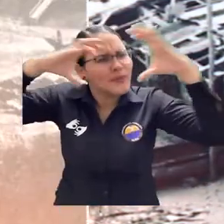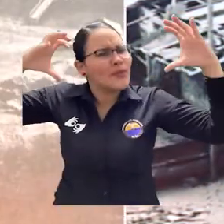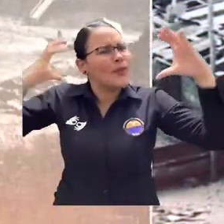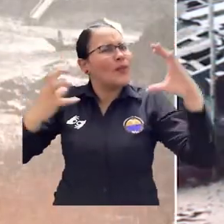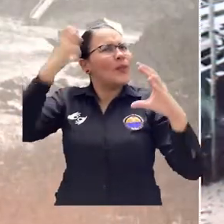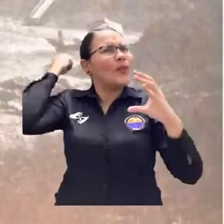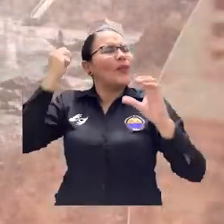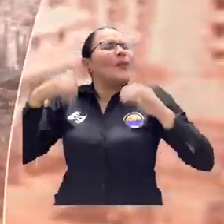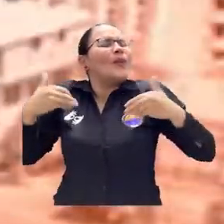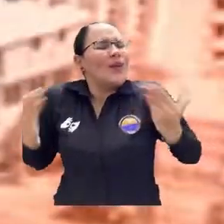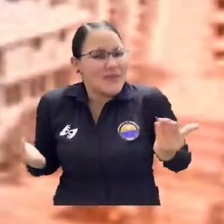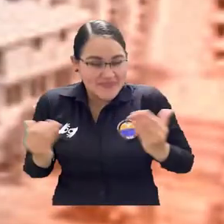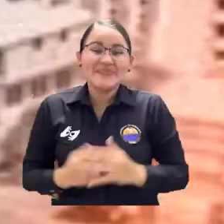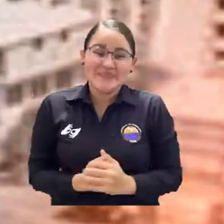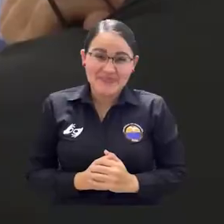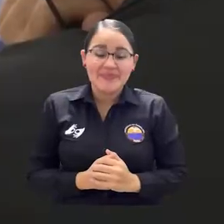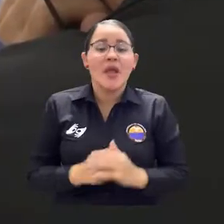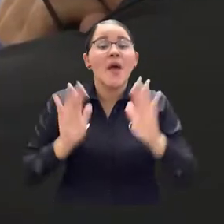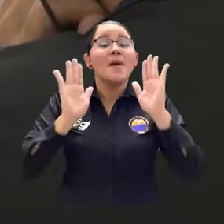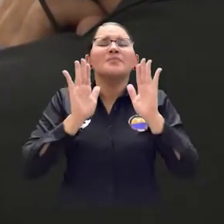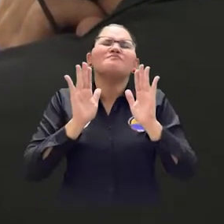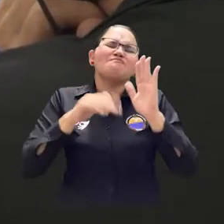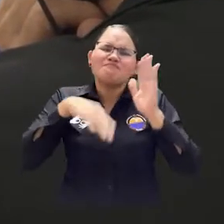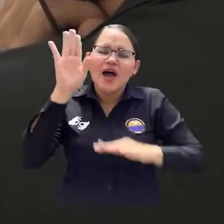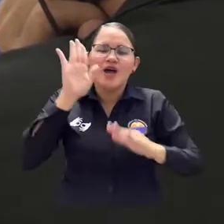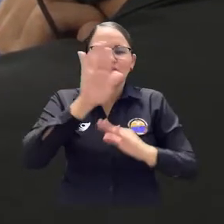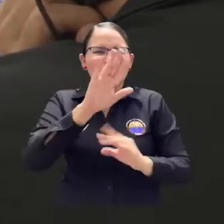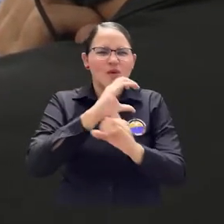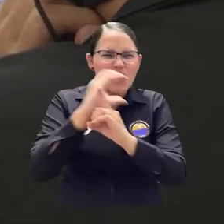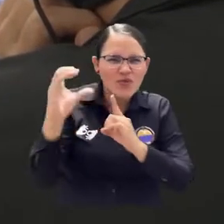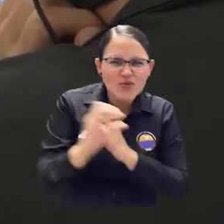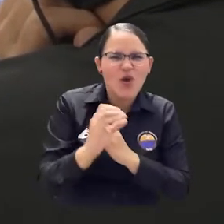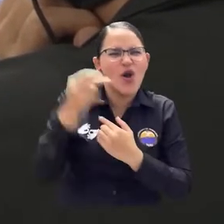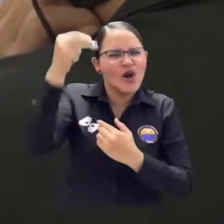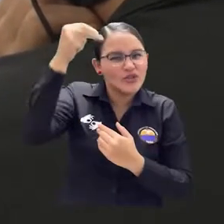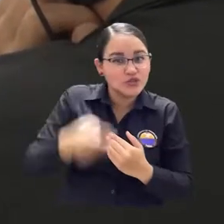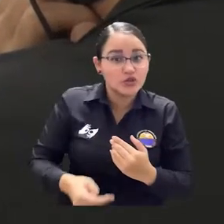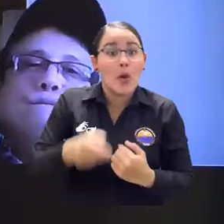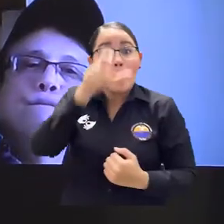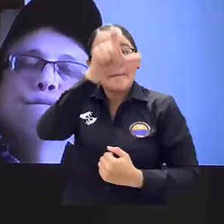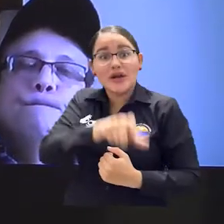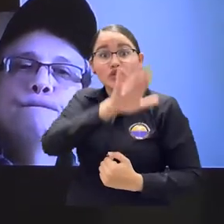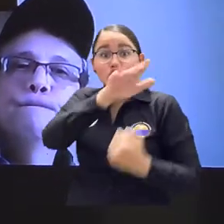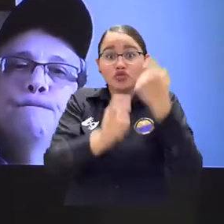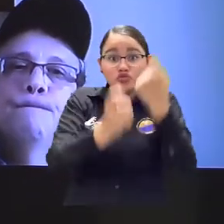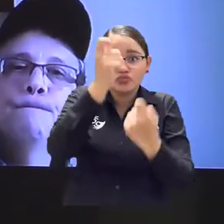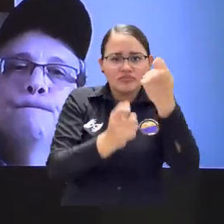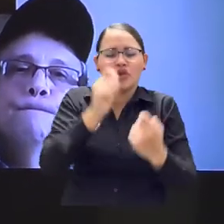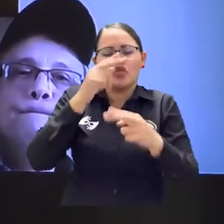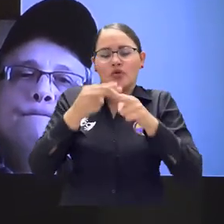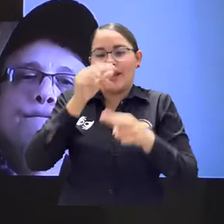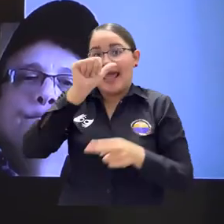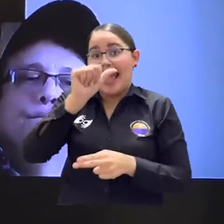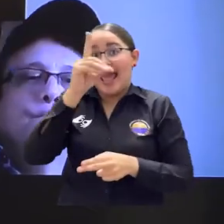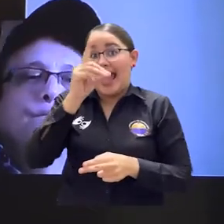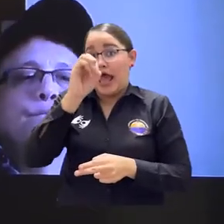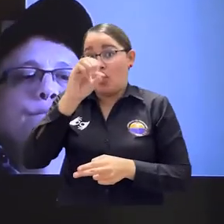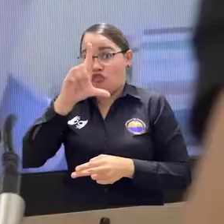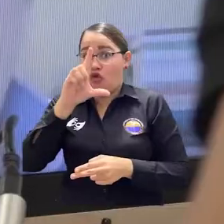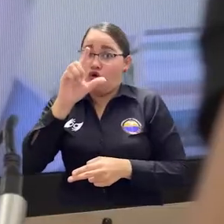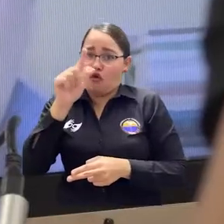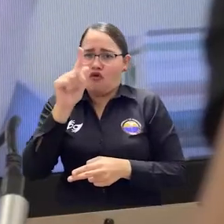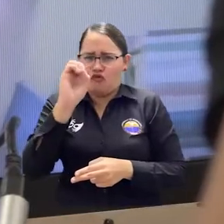mediados de la centuria de Simónica. Como invitados a este enriquecedor escenario de cultura e historia, estuvieron el